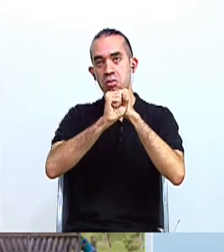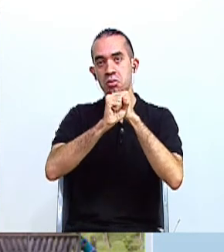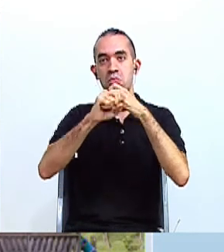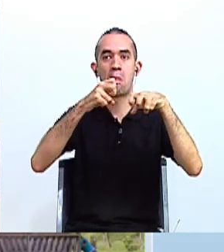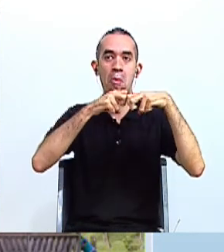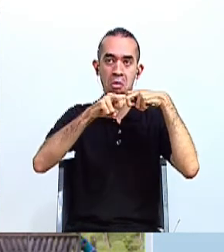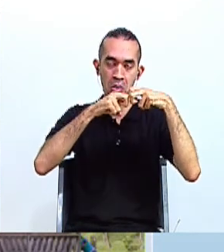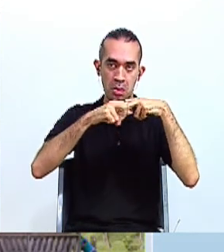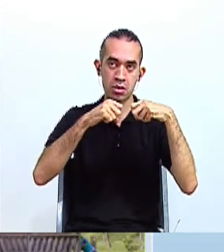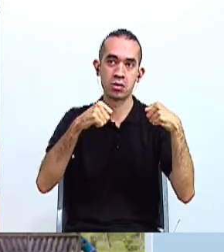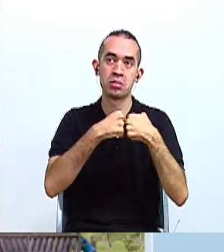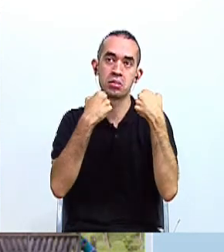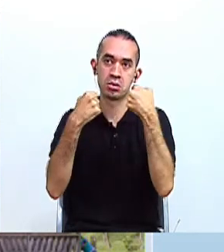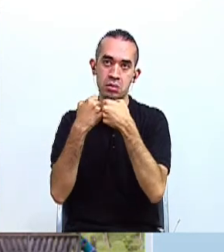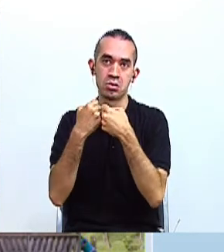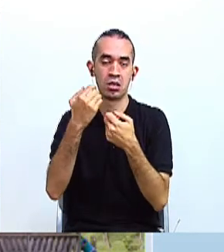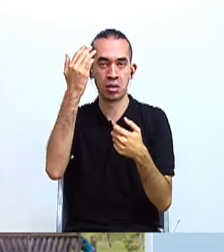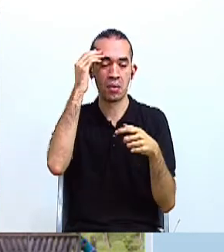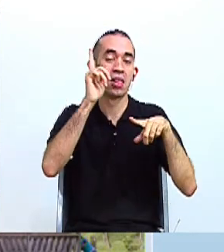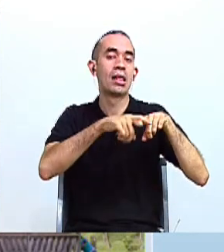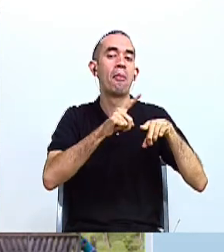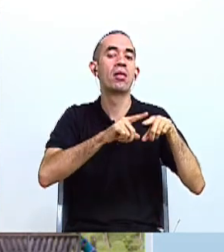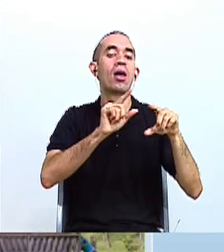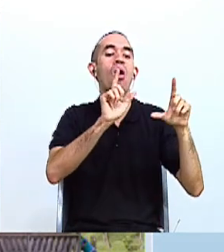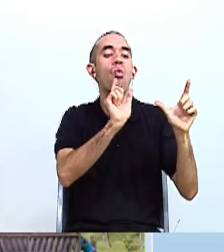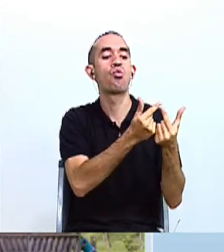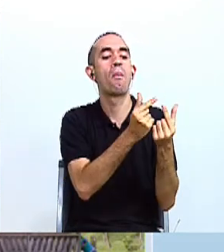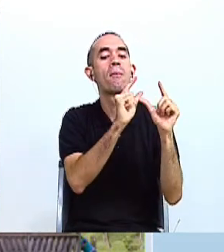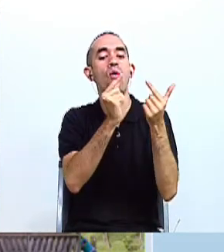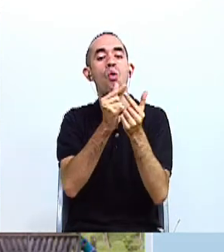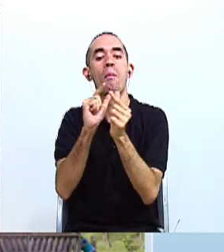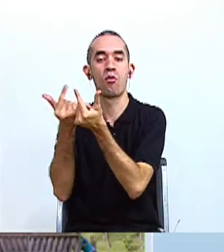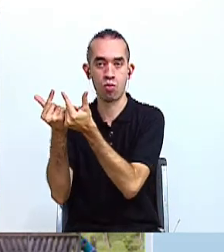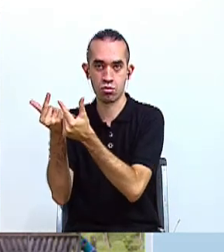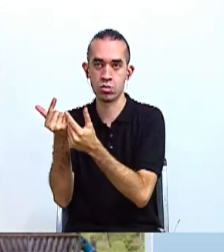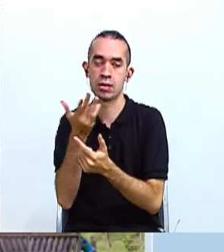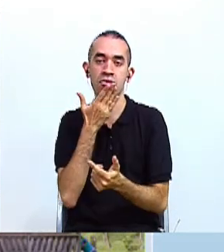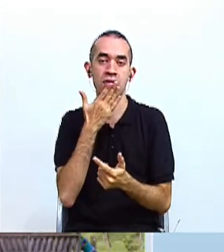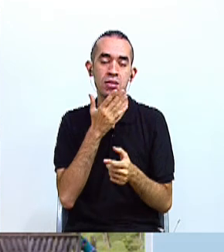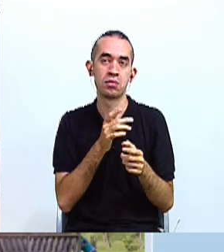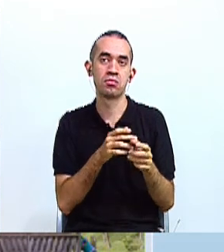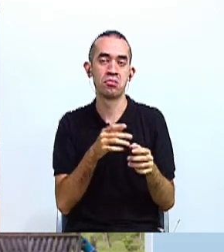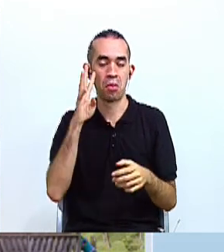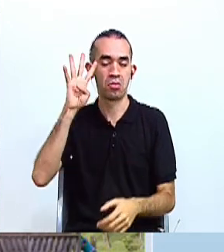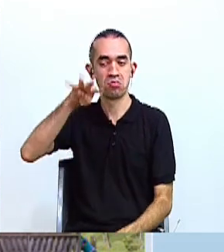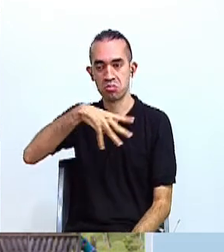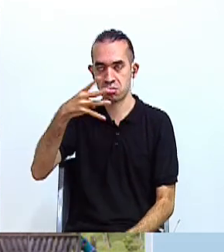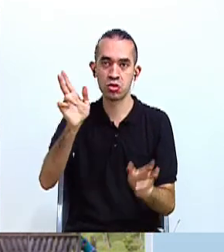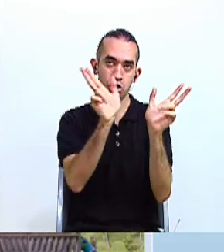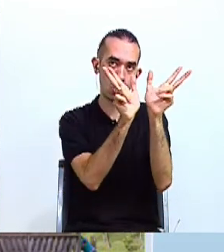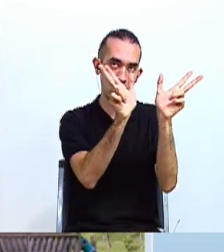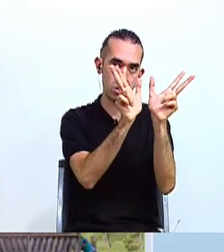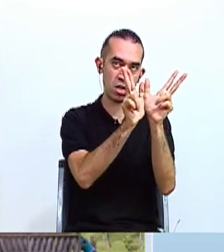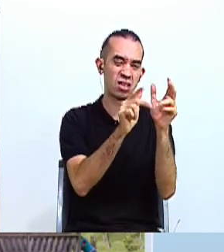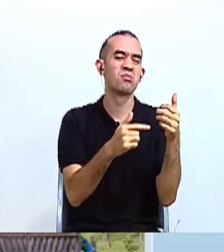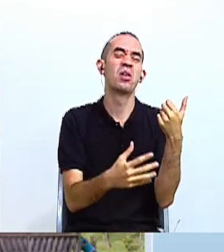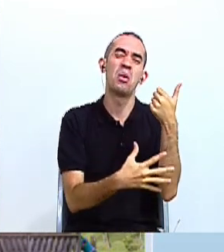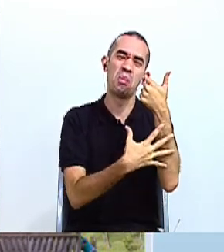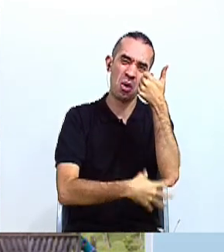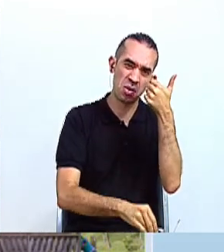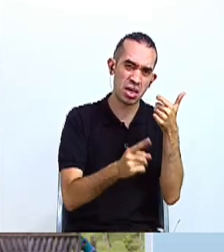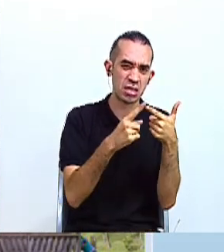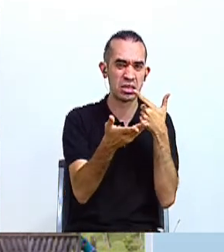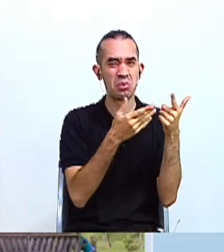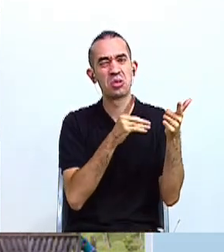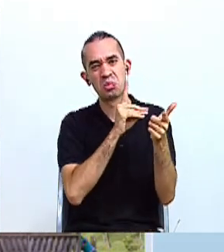problemas pero ubicados en cada una de los grupos indígenas. Los chorotegas, la pobreza, servicios